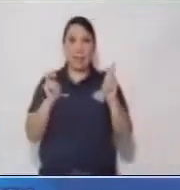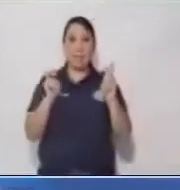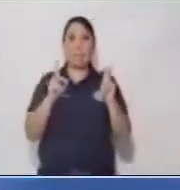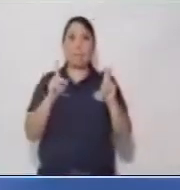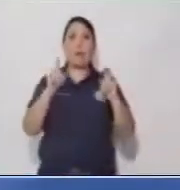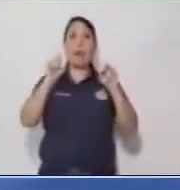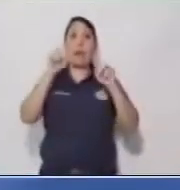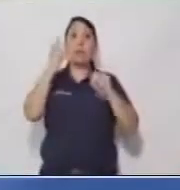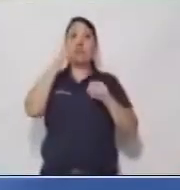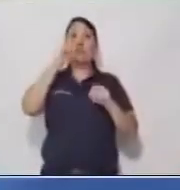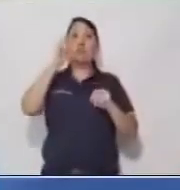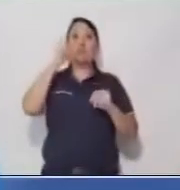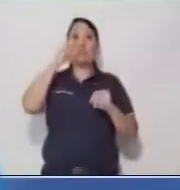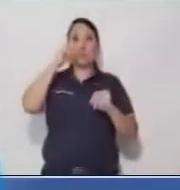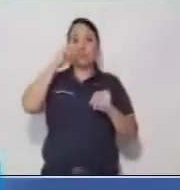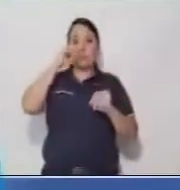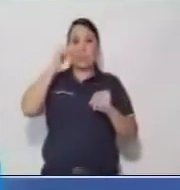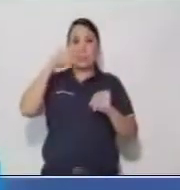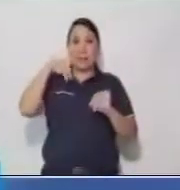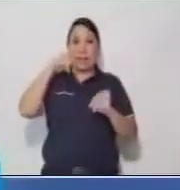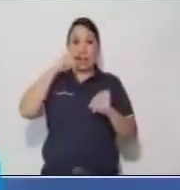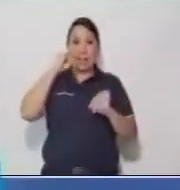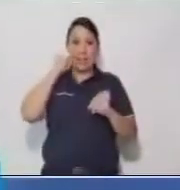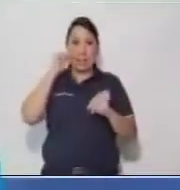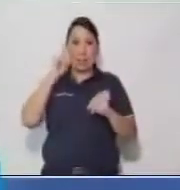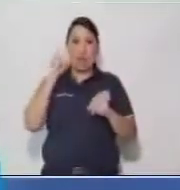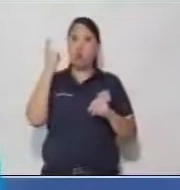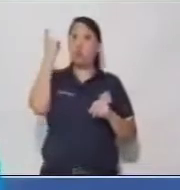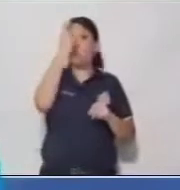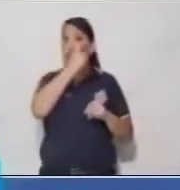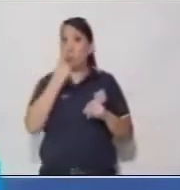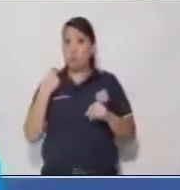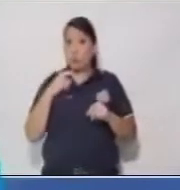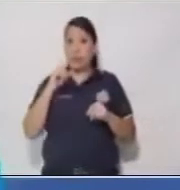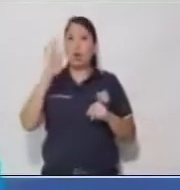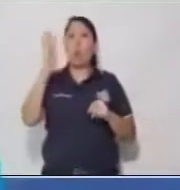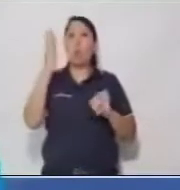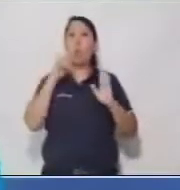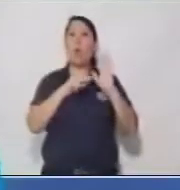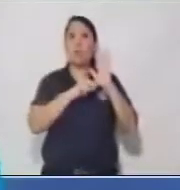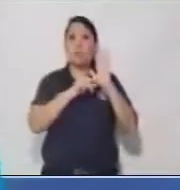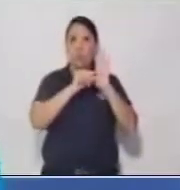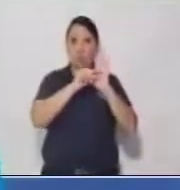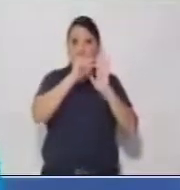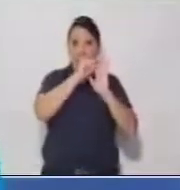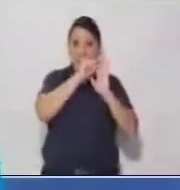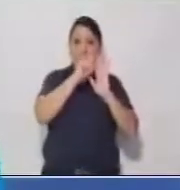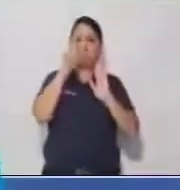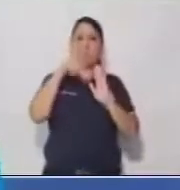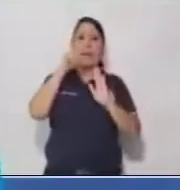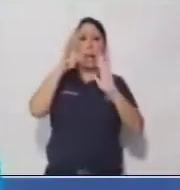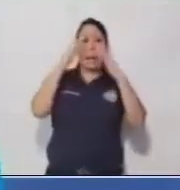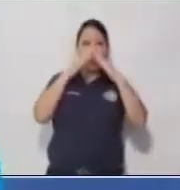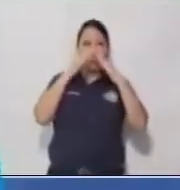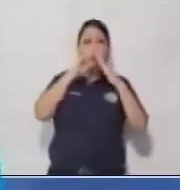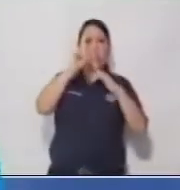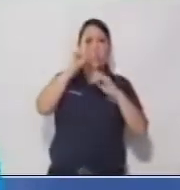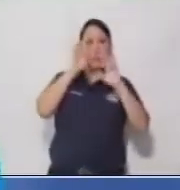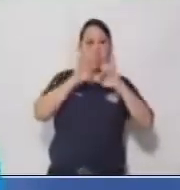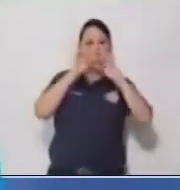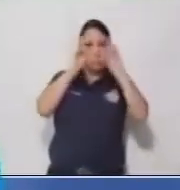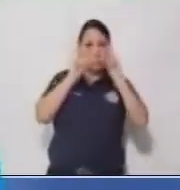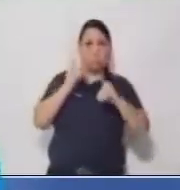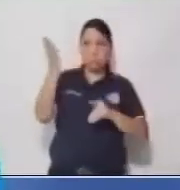sustantivo, del área de Comunicación y Lenguaje de Cuarto Grado. Si en casa hay alguna persona con discapacidad,